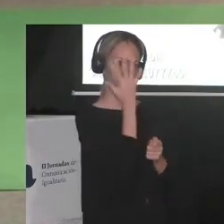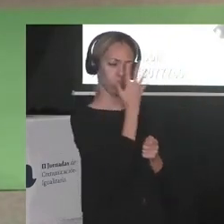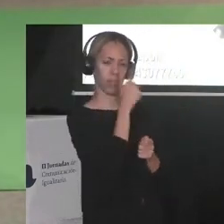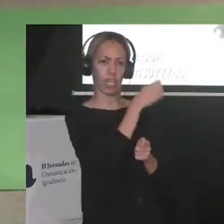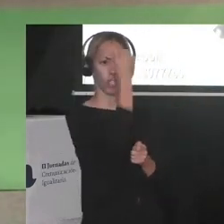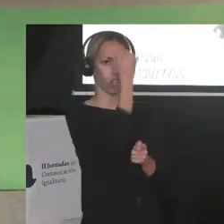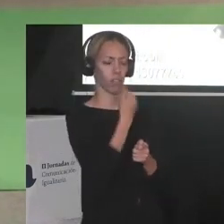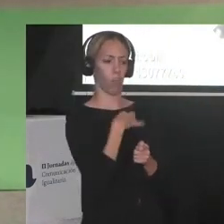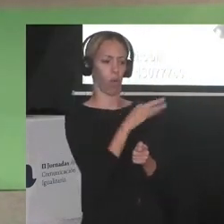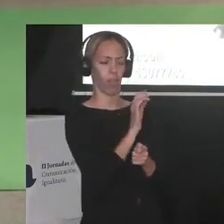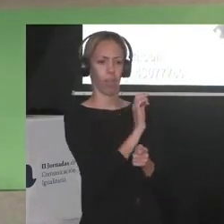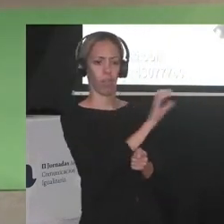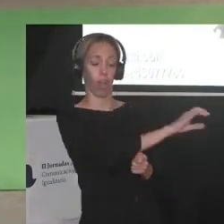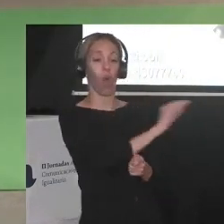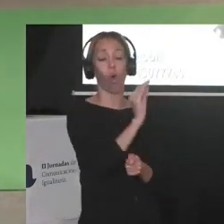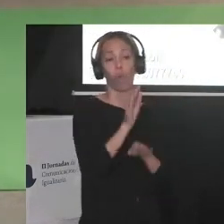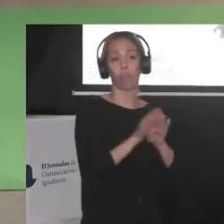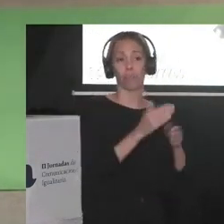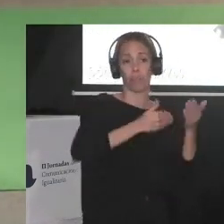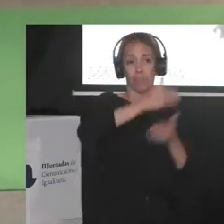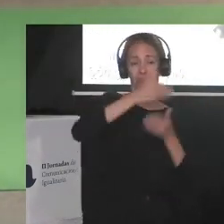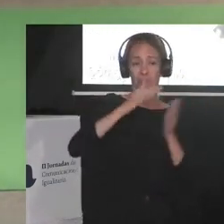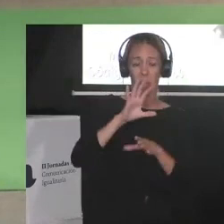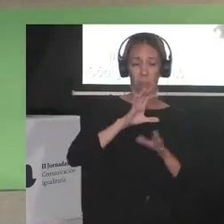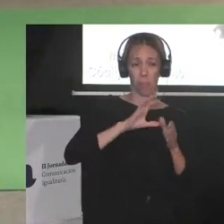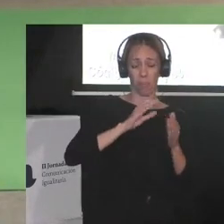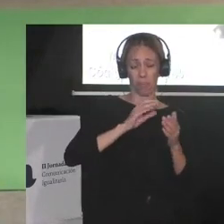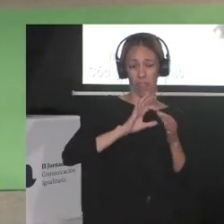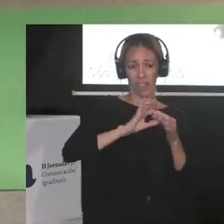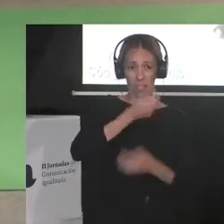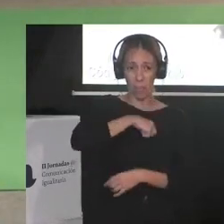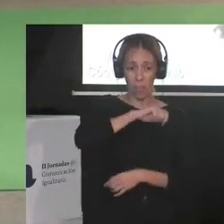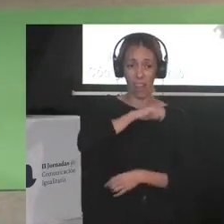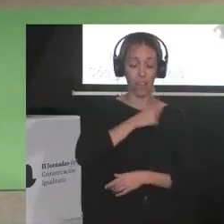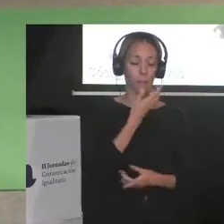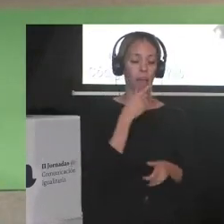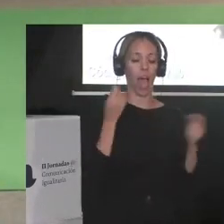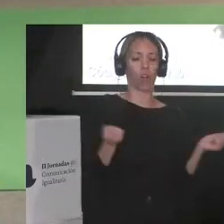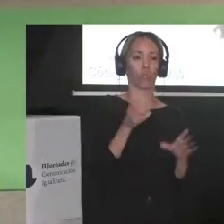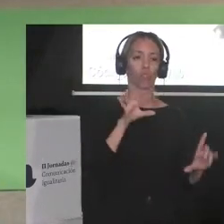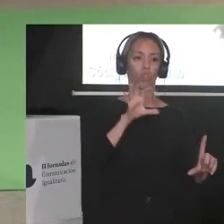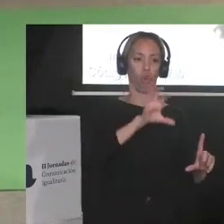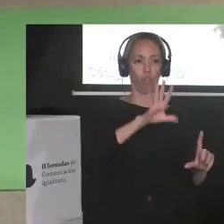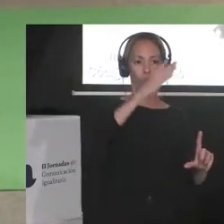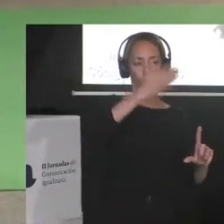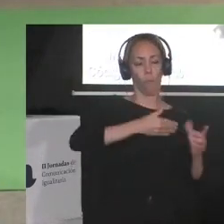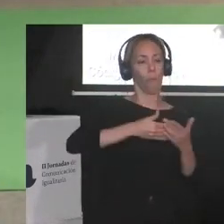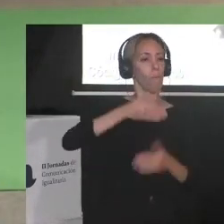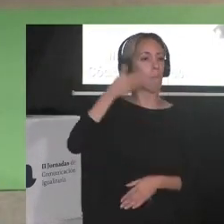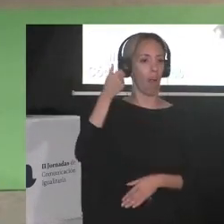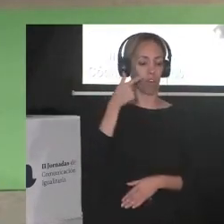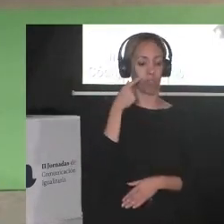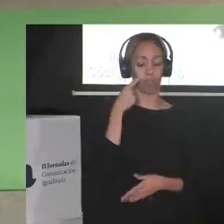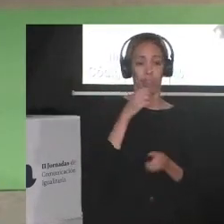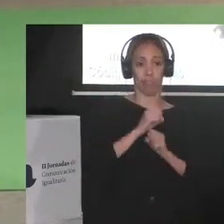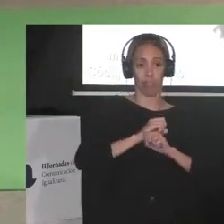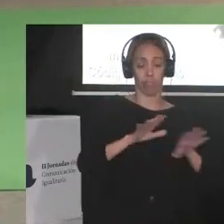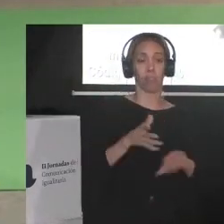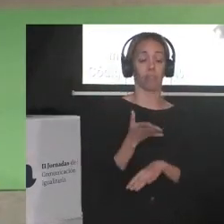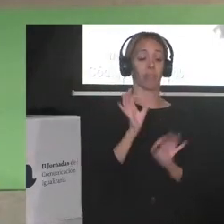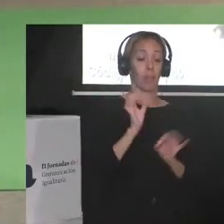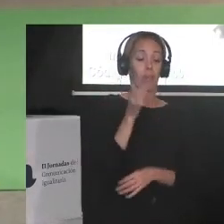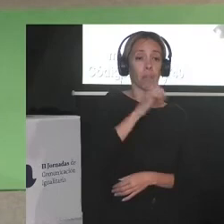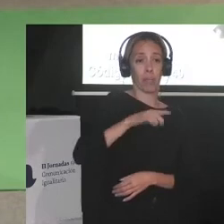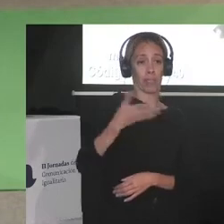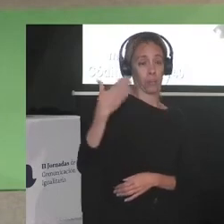cuando todas las portadas de los diarios de España traían un anuncio en la portada de un banco hoy quiero recordar que hace unos meses cuando estuve